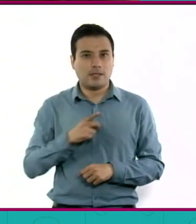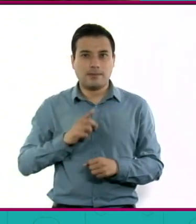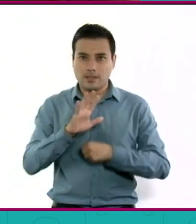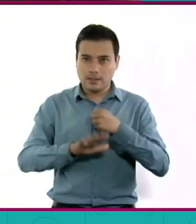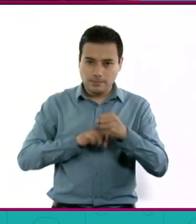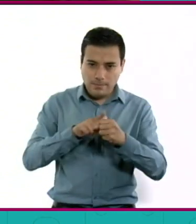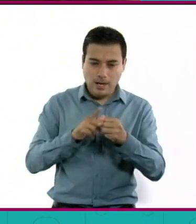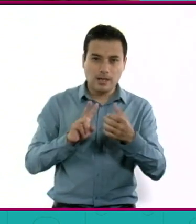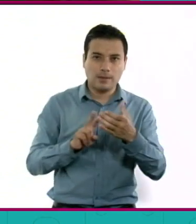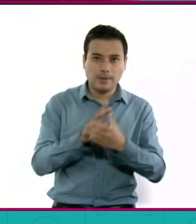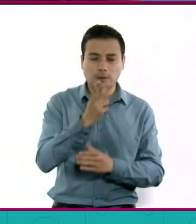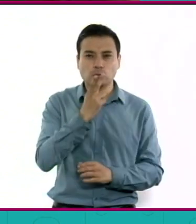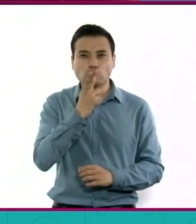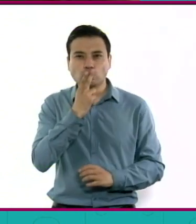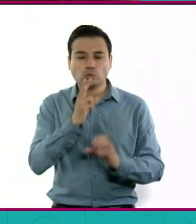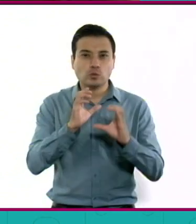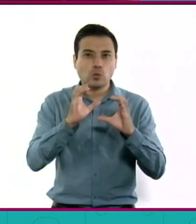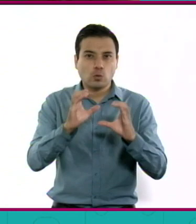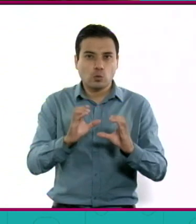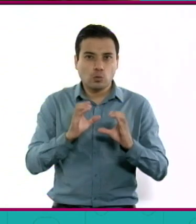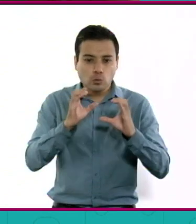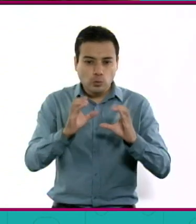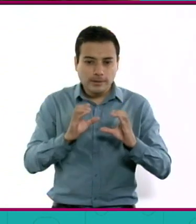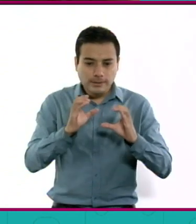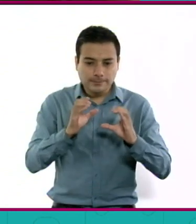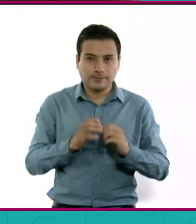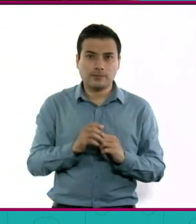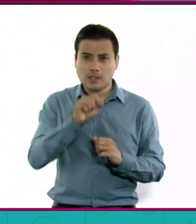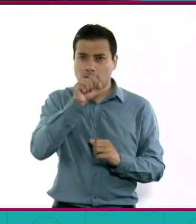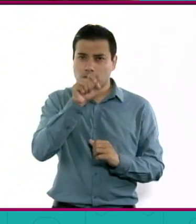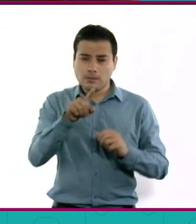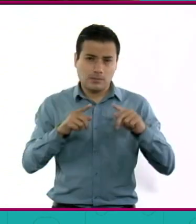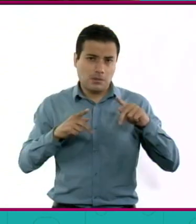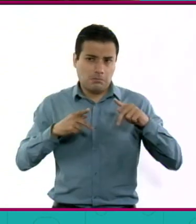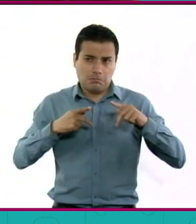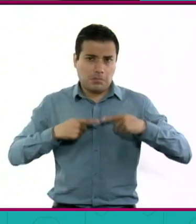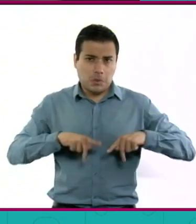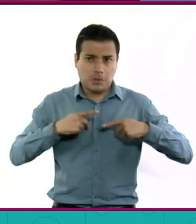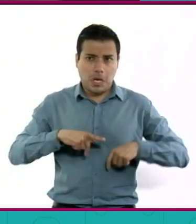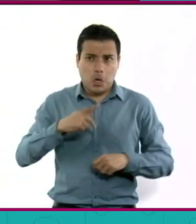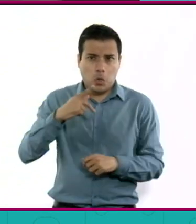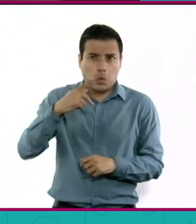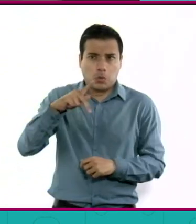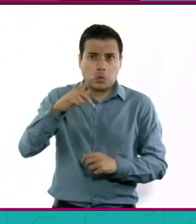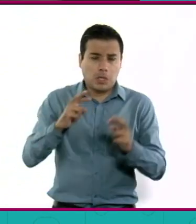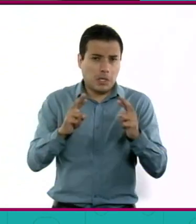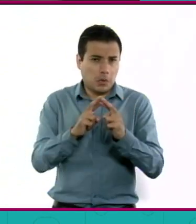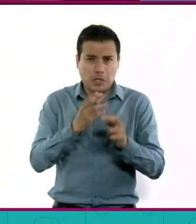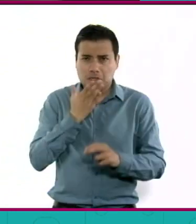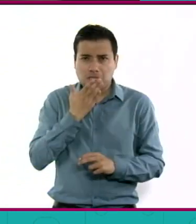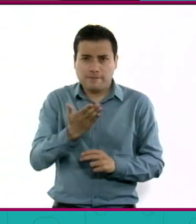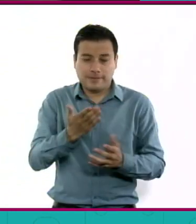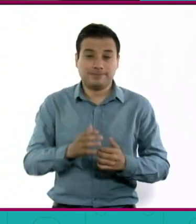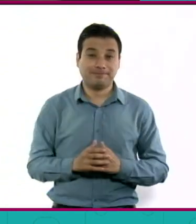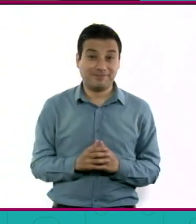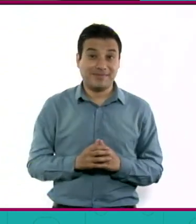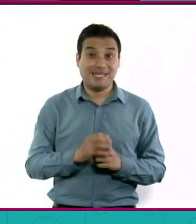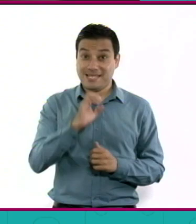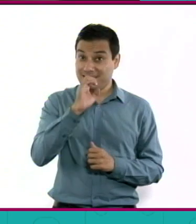poder participar y tener una creencia en algún tipo de doctrina. Pues muy contento del regreso seguro.